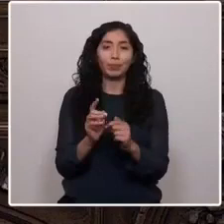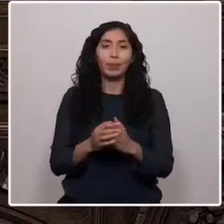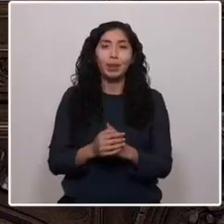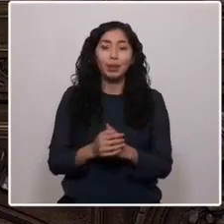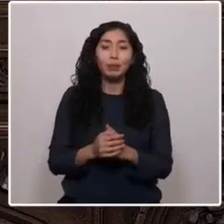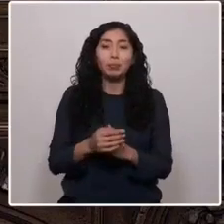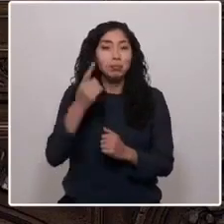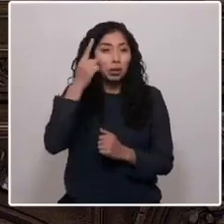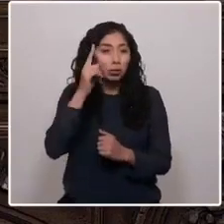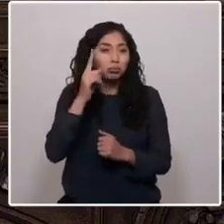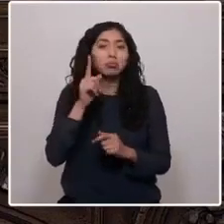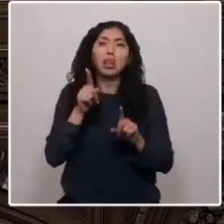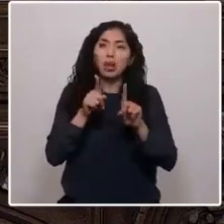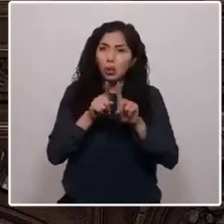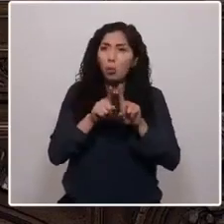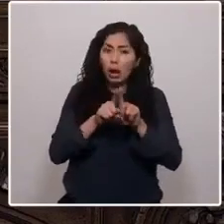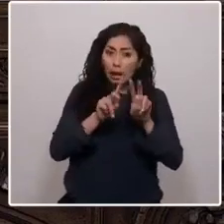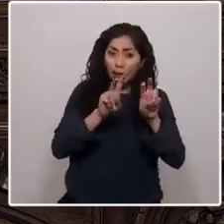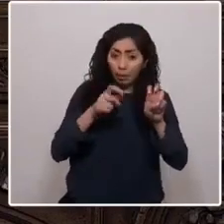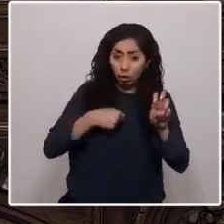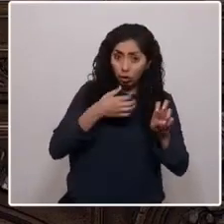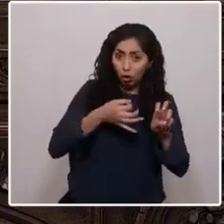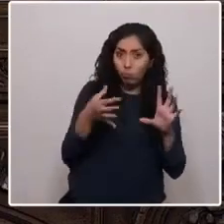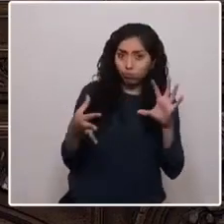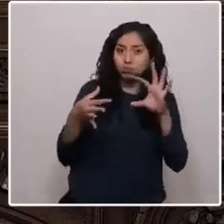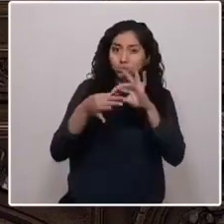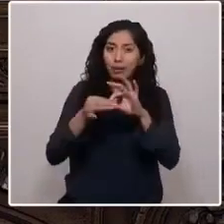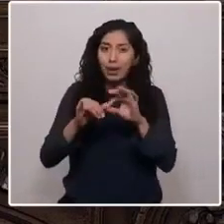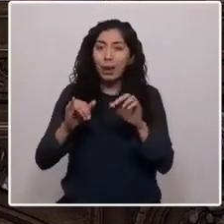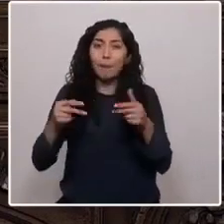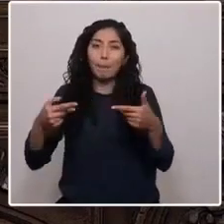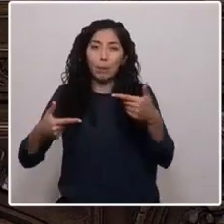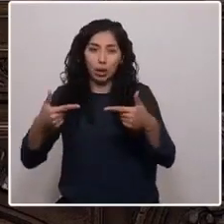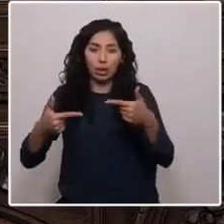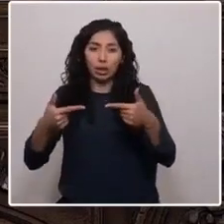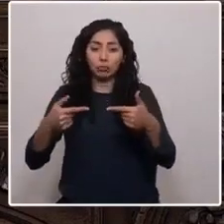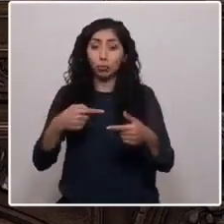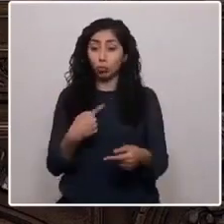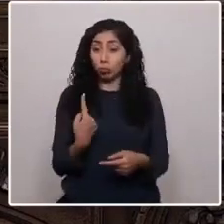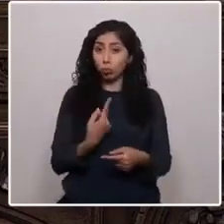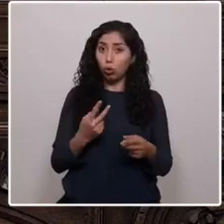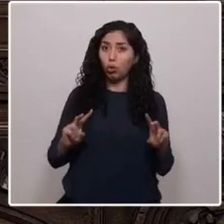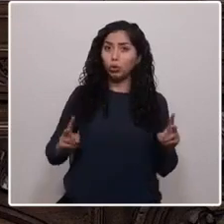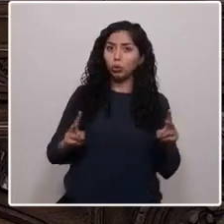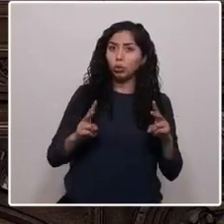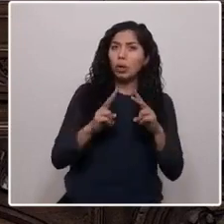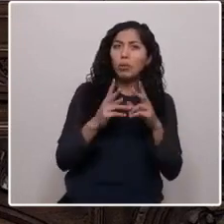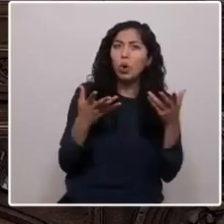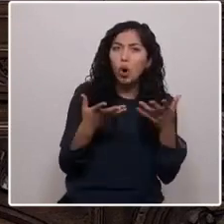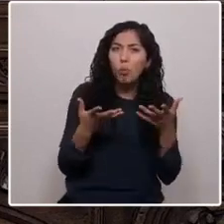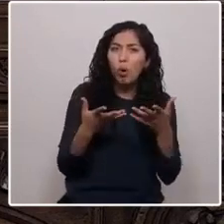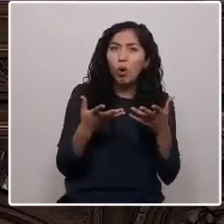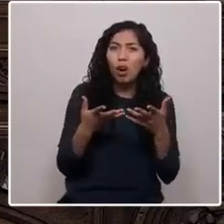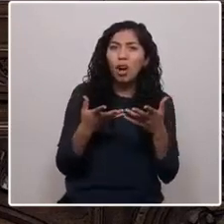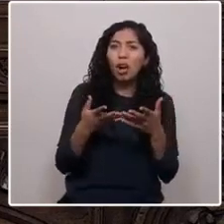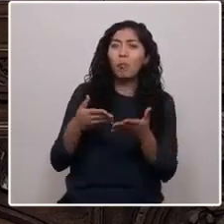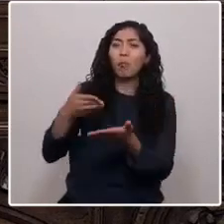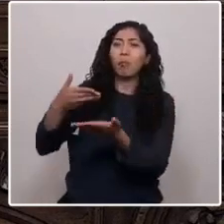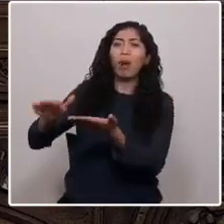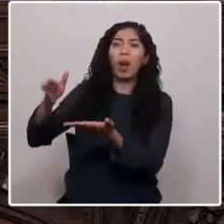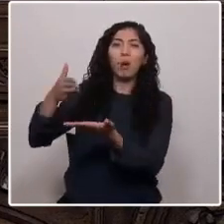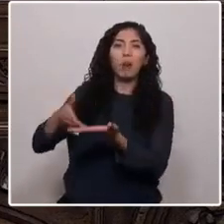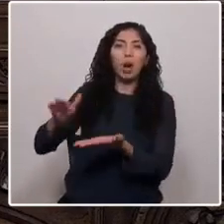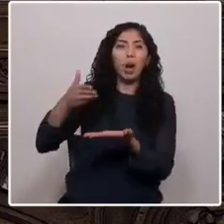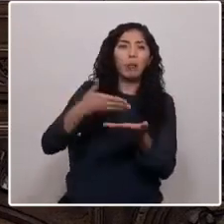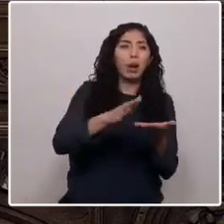deberían tener que ver. Hemos construido negando, devastando y dejando fuera a vastos